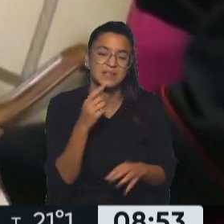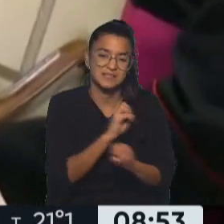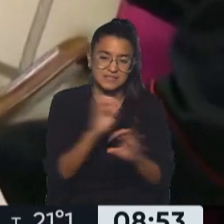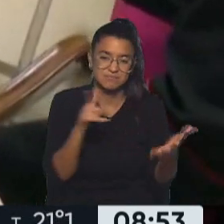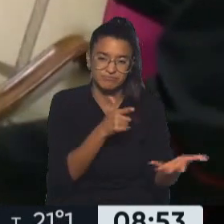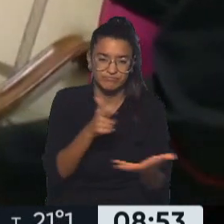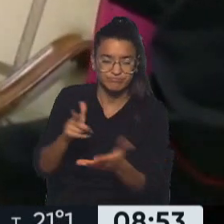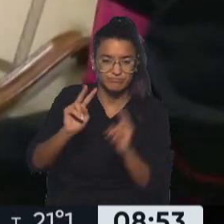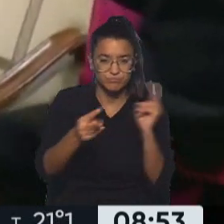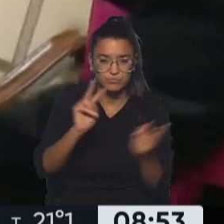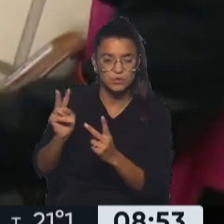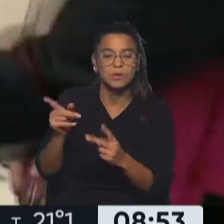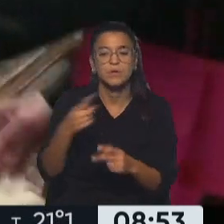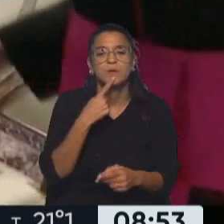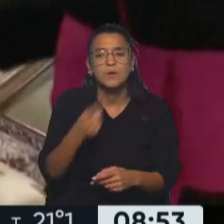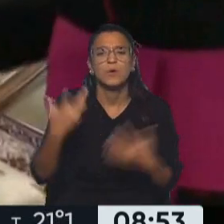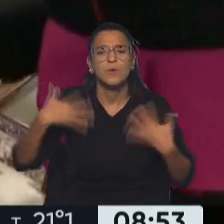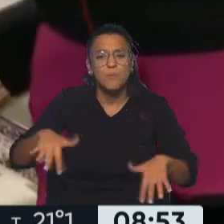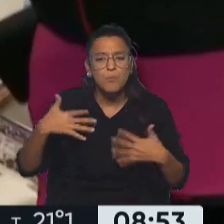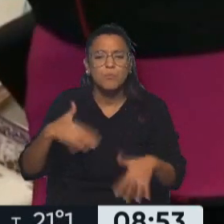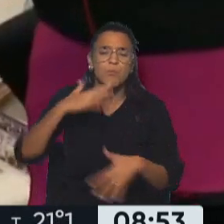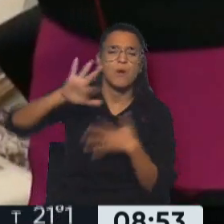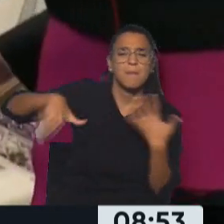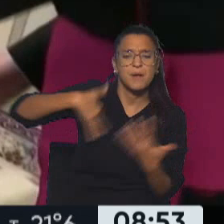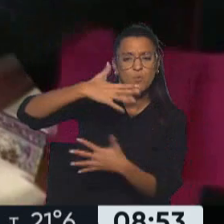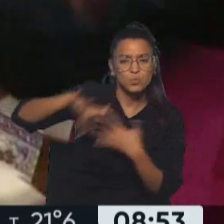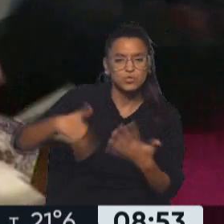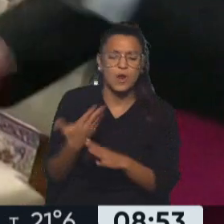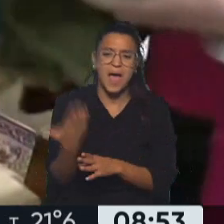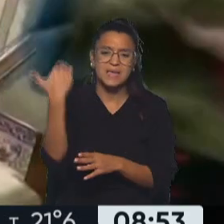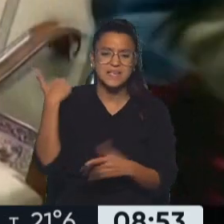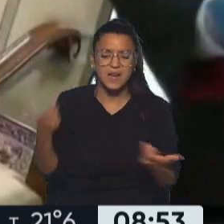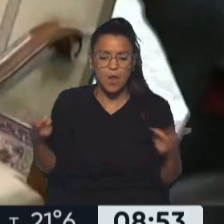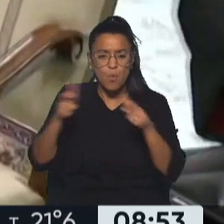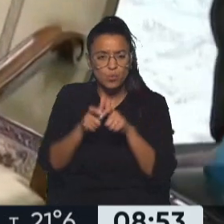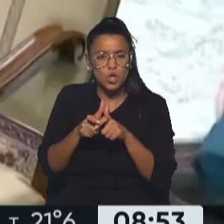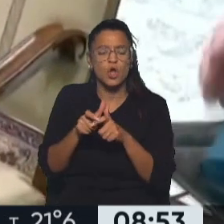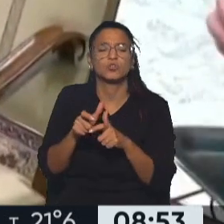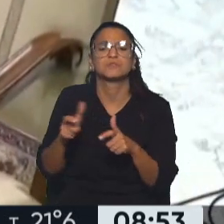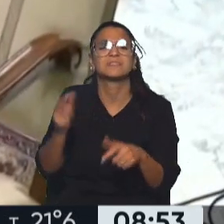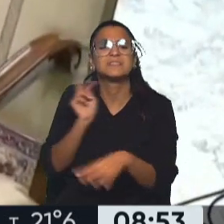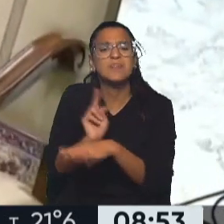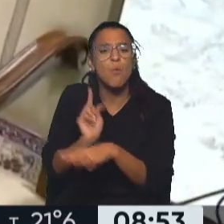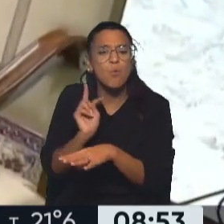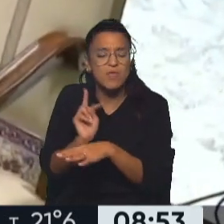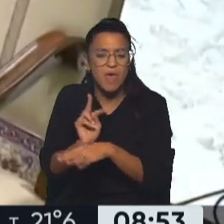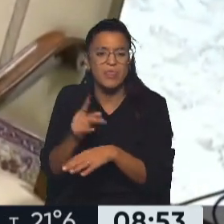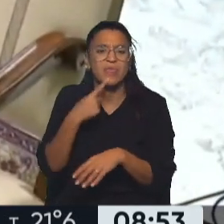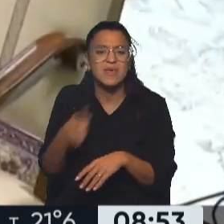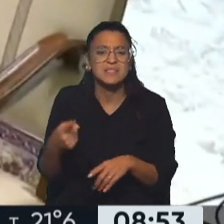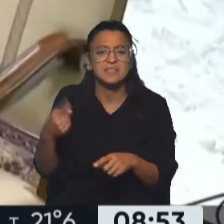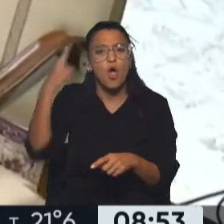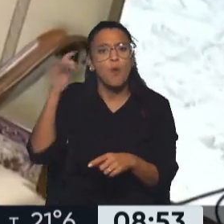masacre, que, bueno, viene trayendo muchas repercusiones. Ayer hubo una reunión en el Consejo de Seguridad donde se expresaron las posiciones.